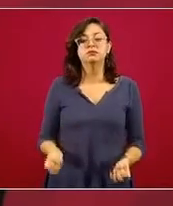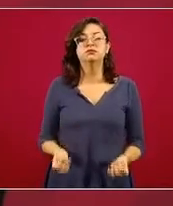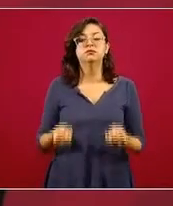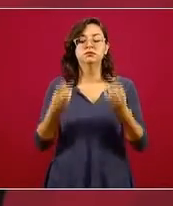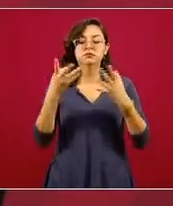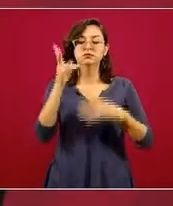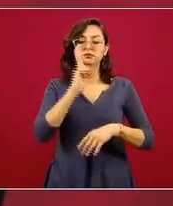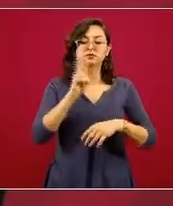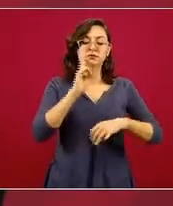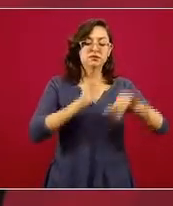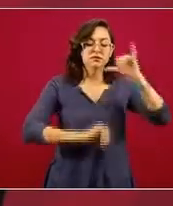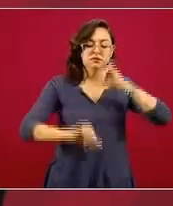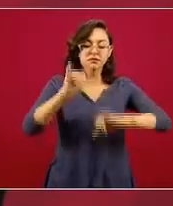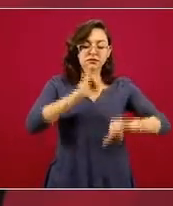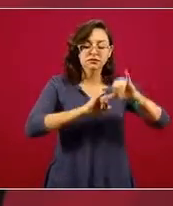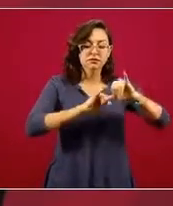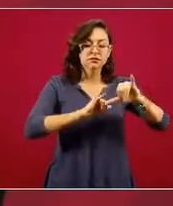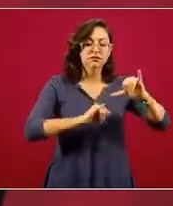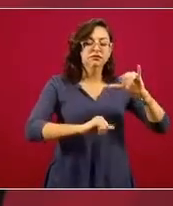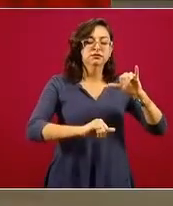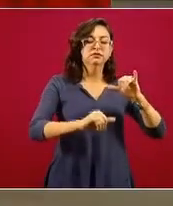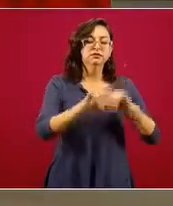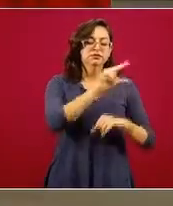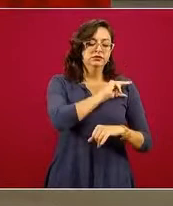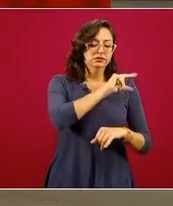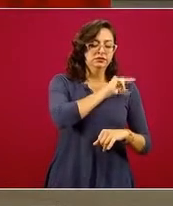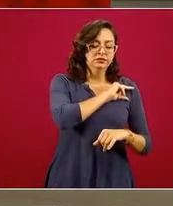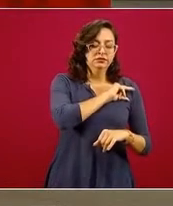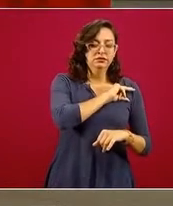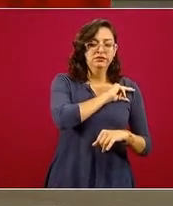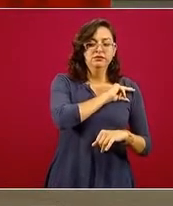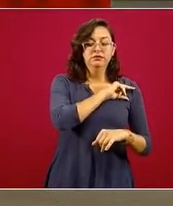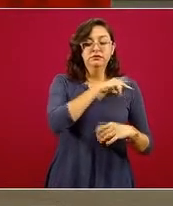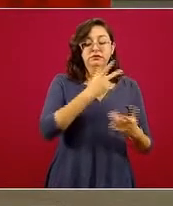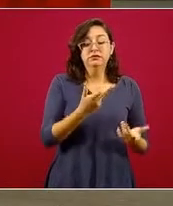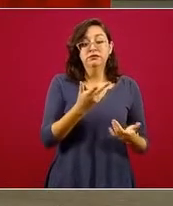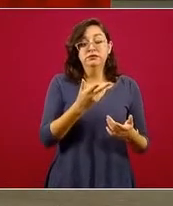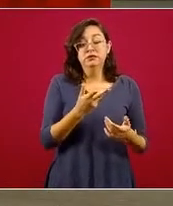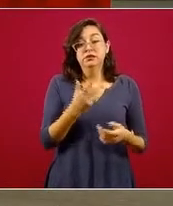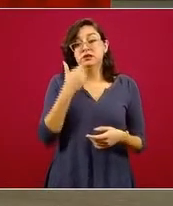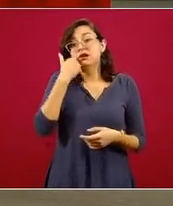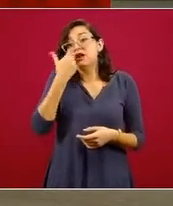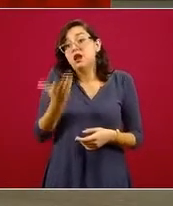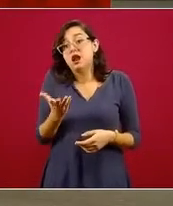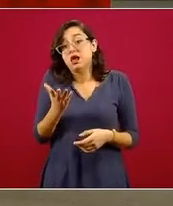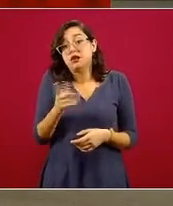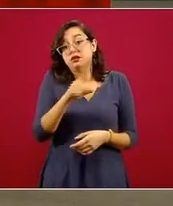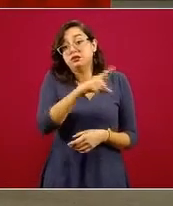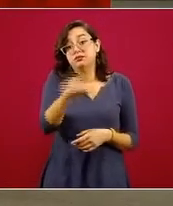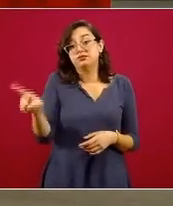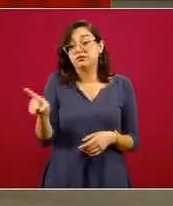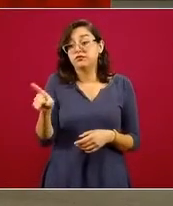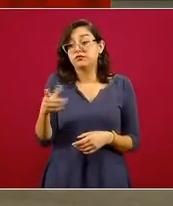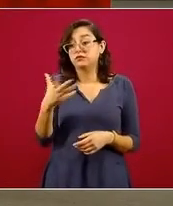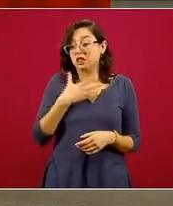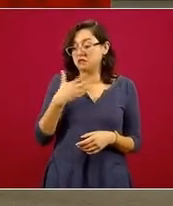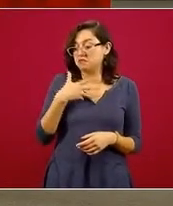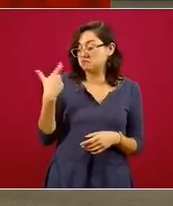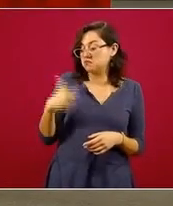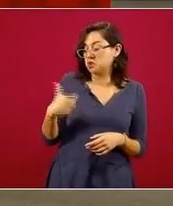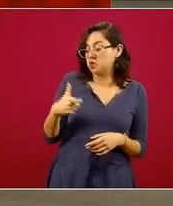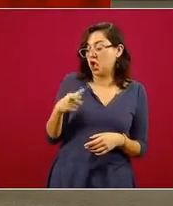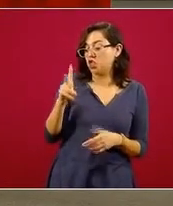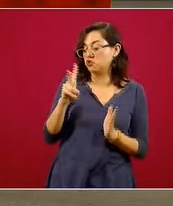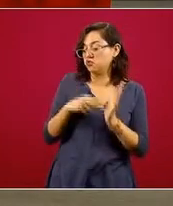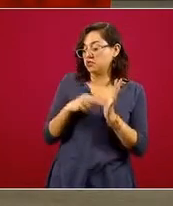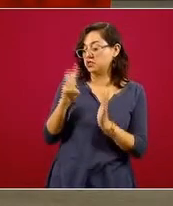pruebas realizadas por los laboratorios privados, que son mayormente a complacencia, quien tiene los dos mil o tres mil o siete